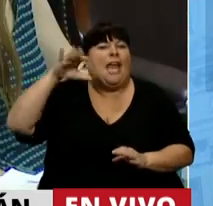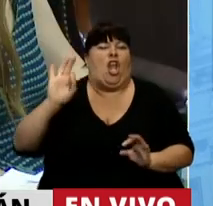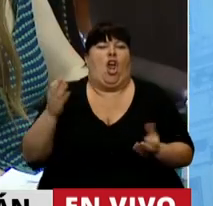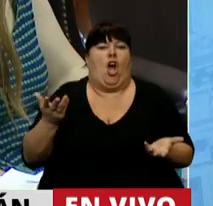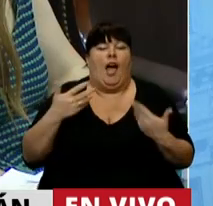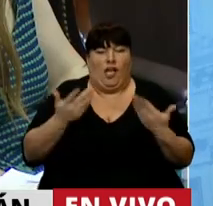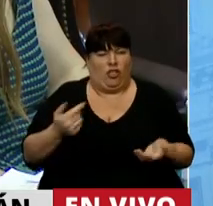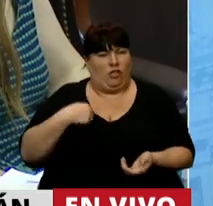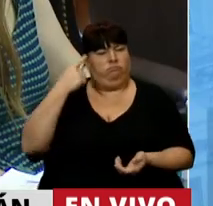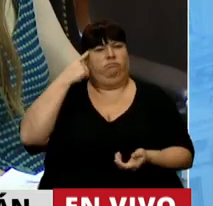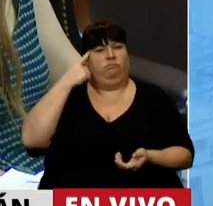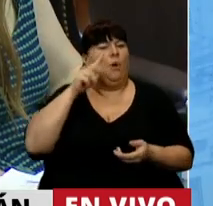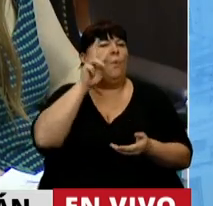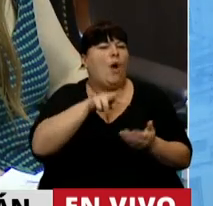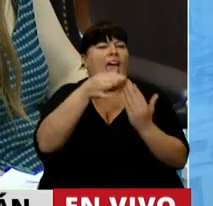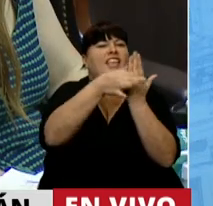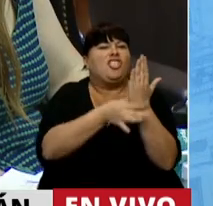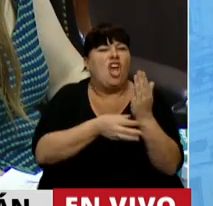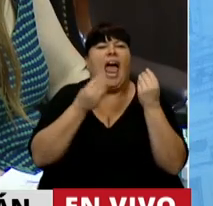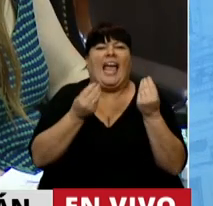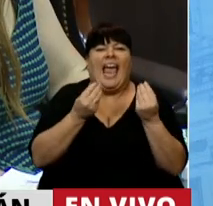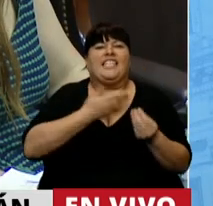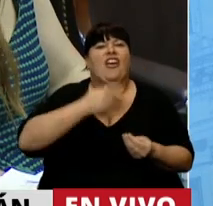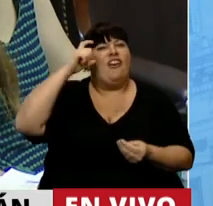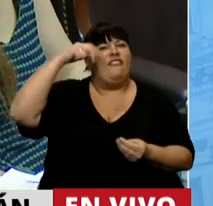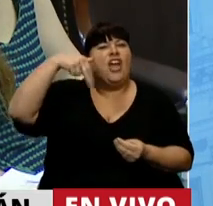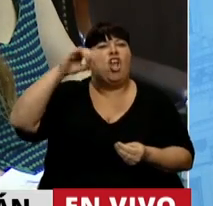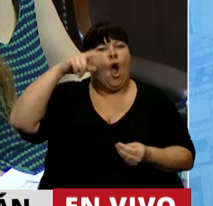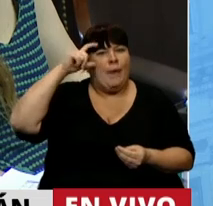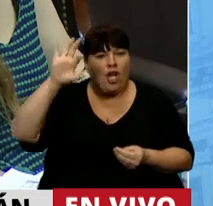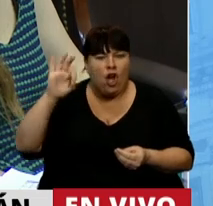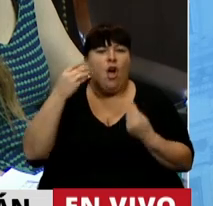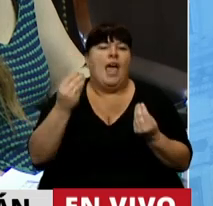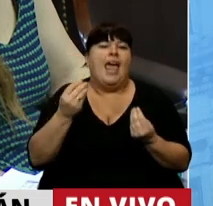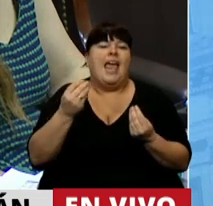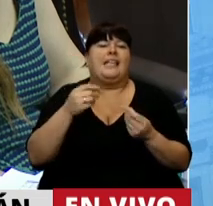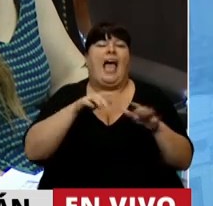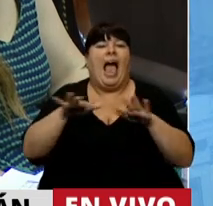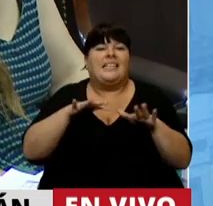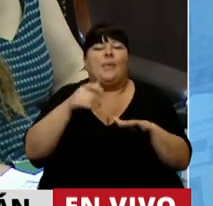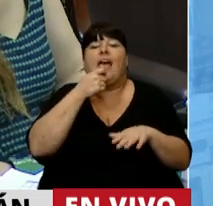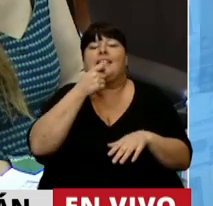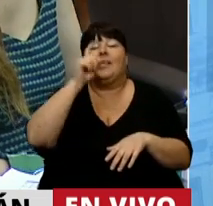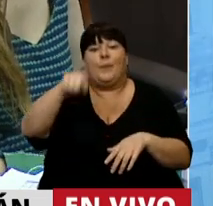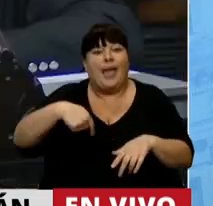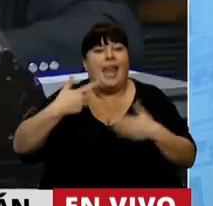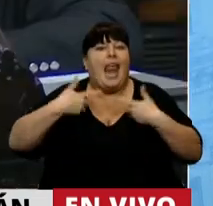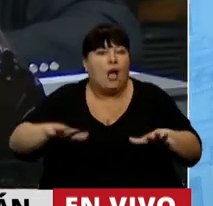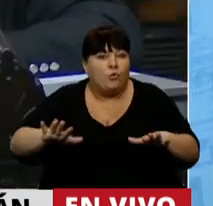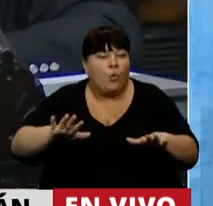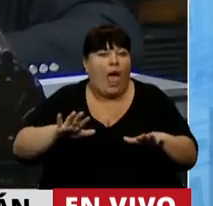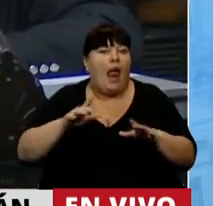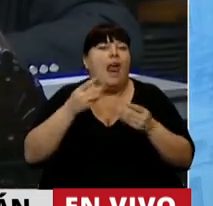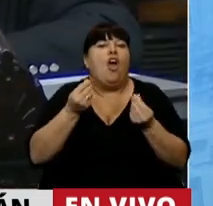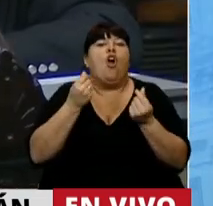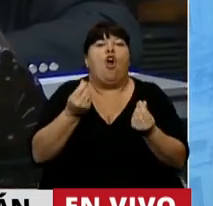Y entonces, obviamente, me dirigí al diccionario. ¿Qué significa fenómeno? Es manifestación de actividad que se produce en la naturaleza y